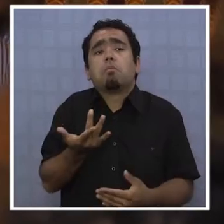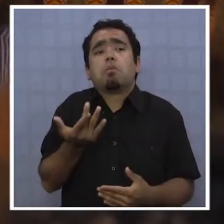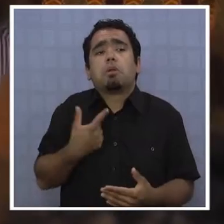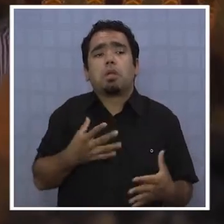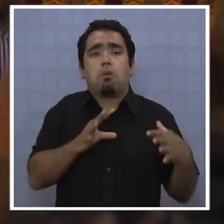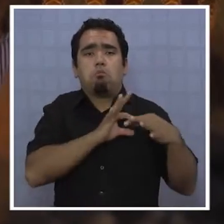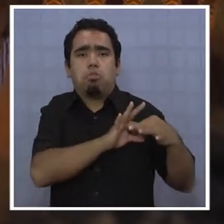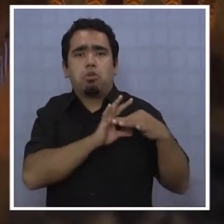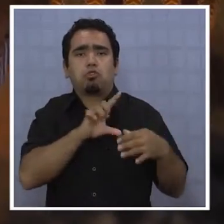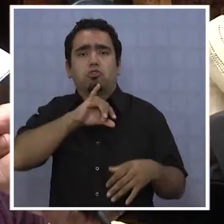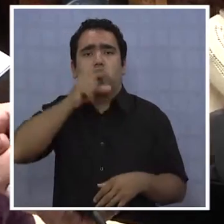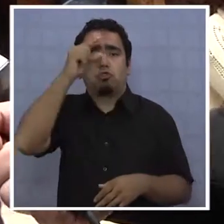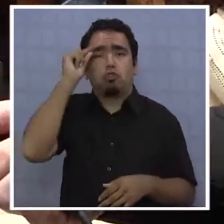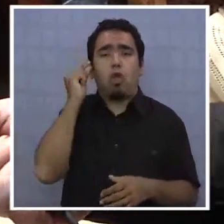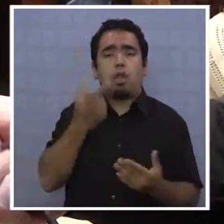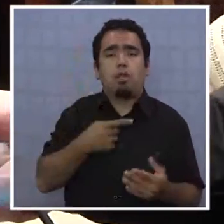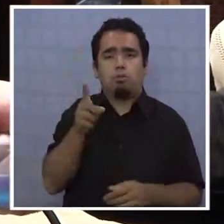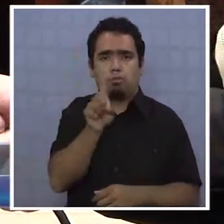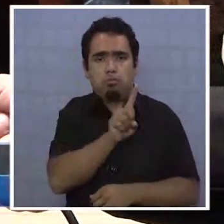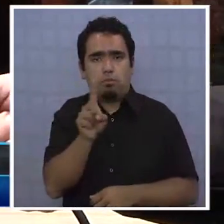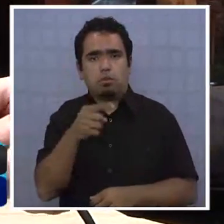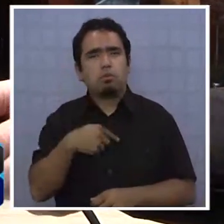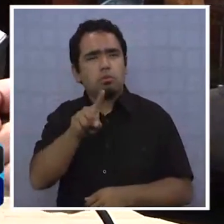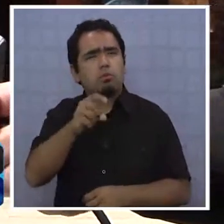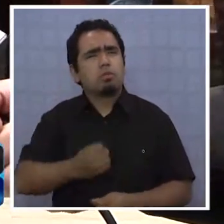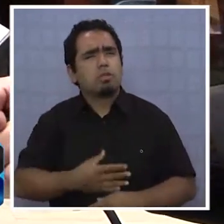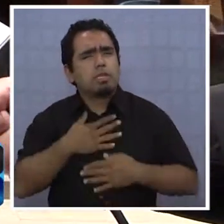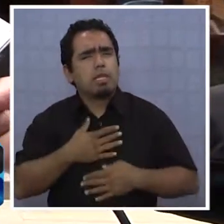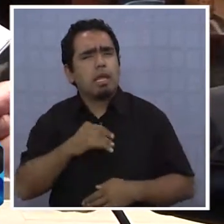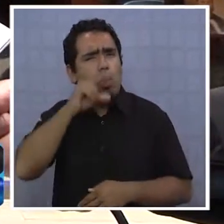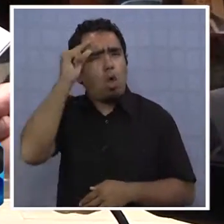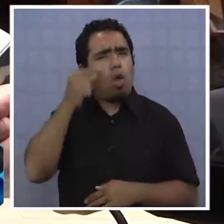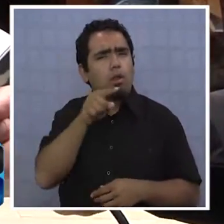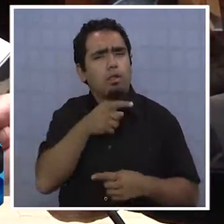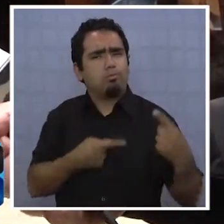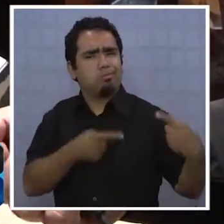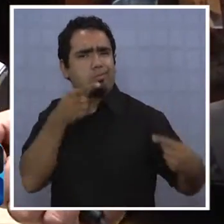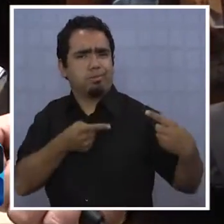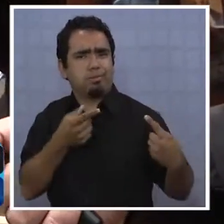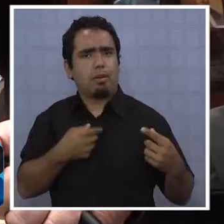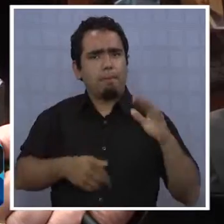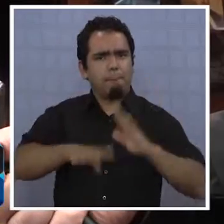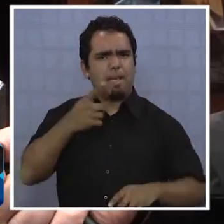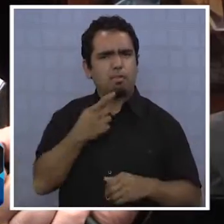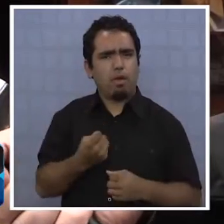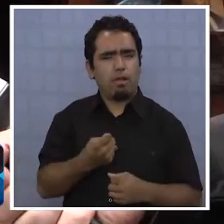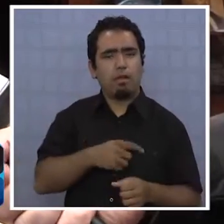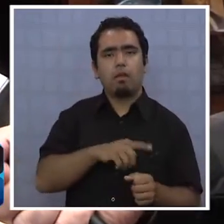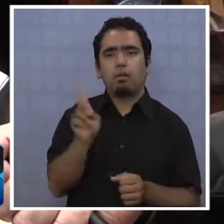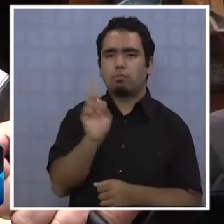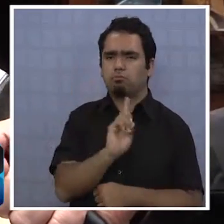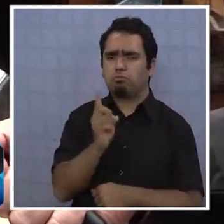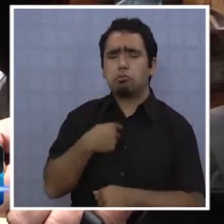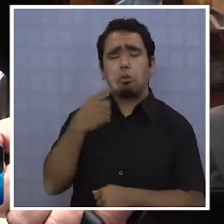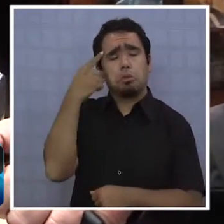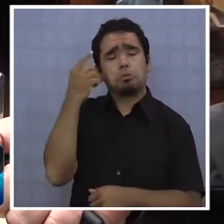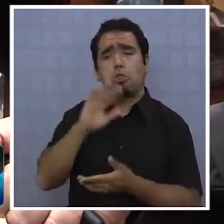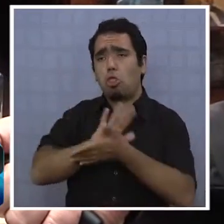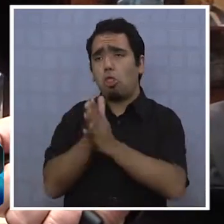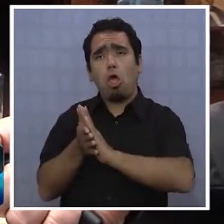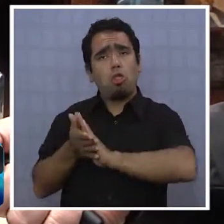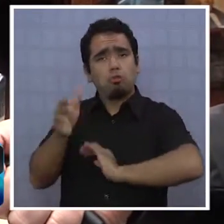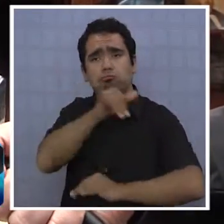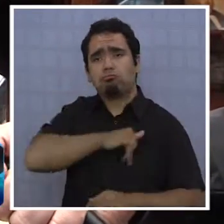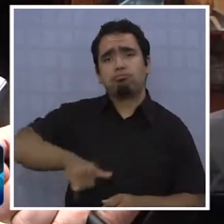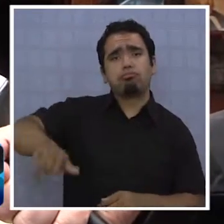¿Por qué me tienen que ligar a Soria? ¿Usted no siente que Soria es su contrincante más fuerte? Mira, todos los contrincantes son importantes.